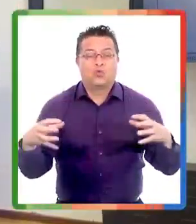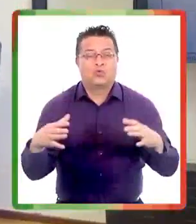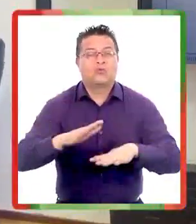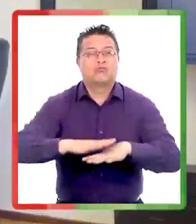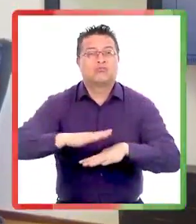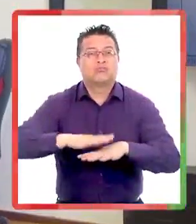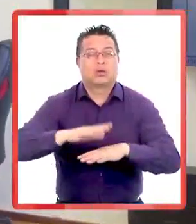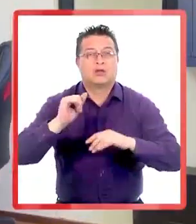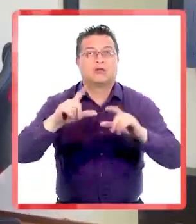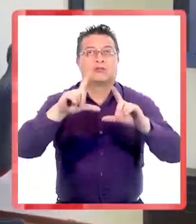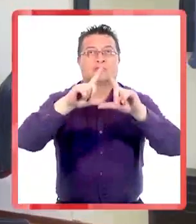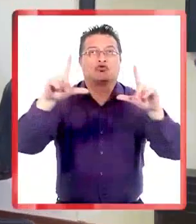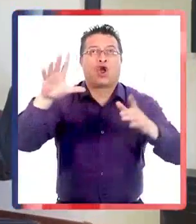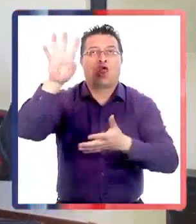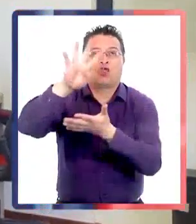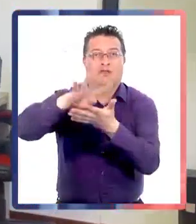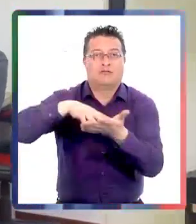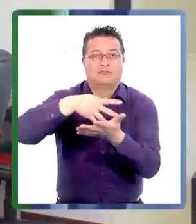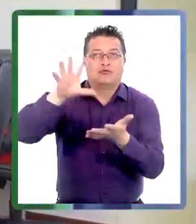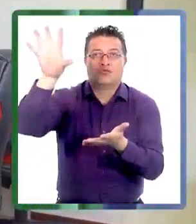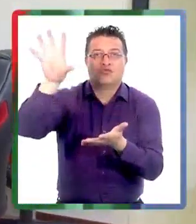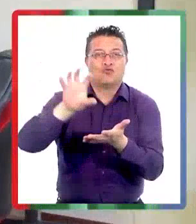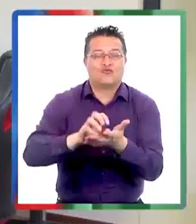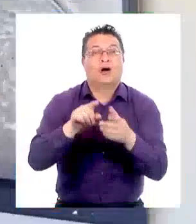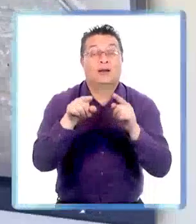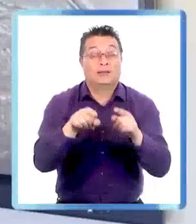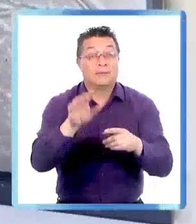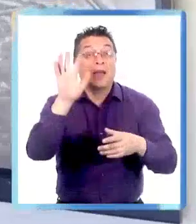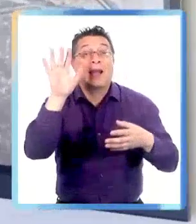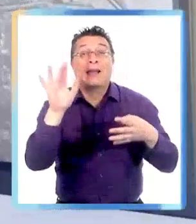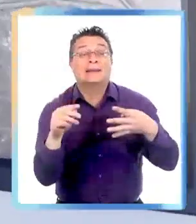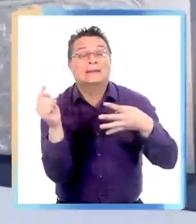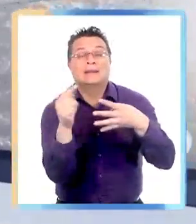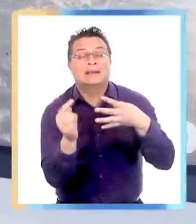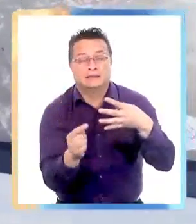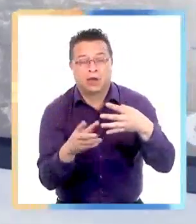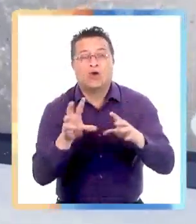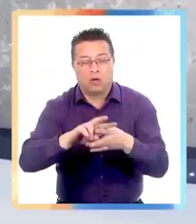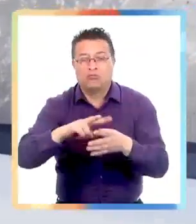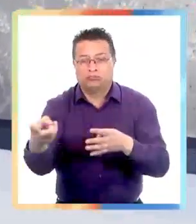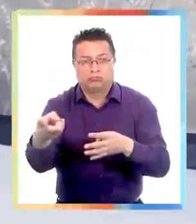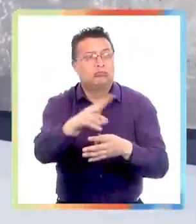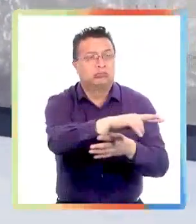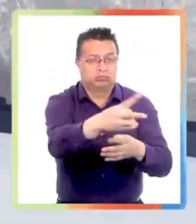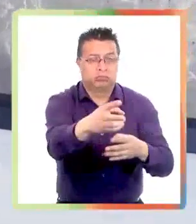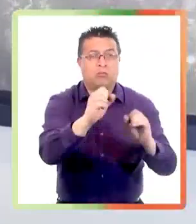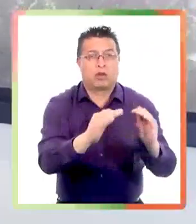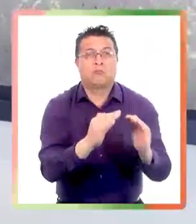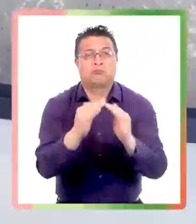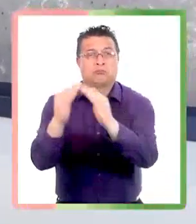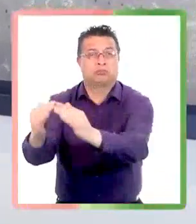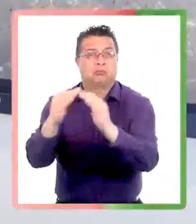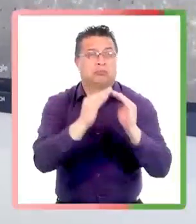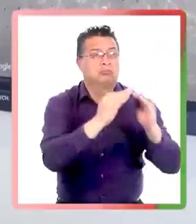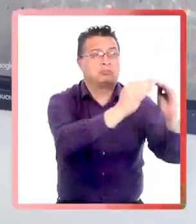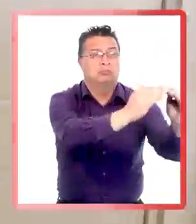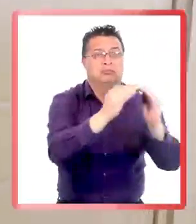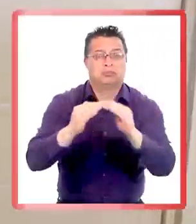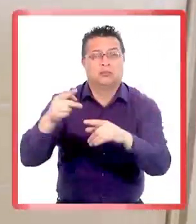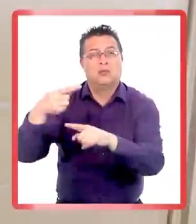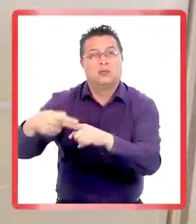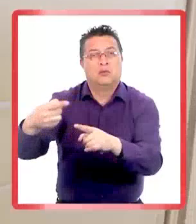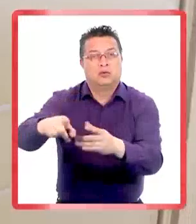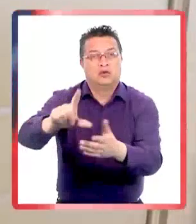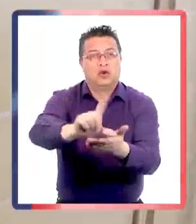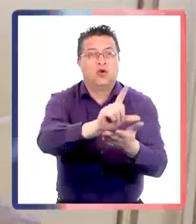térmica, aire acondicionado y paneles solares, y entre sus principales características es que son móviles y pueden